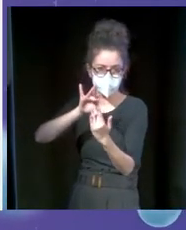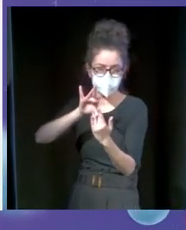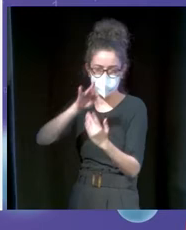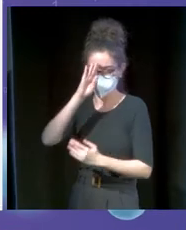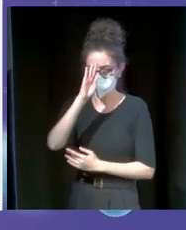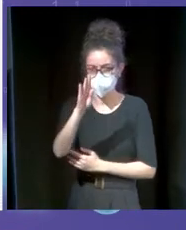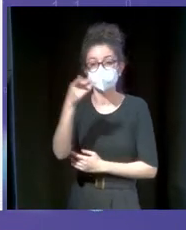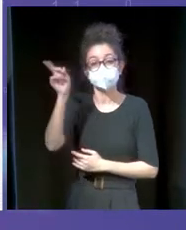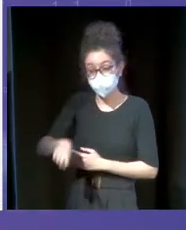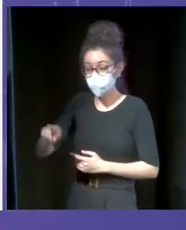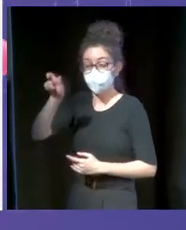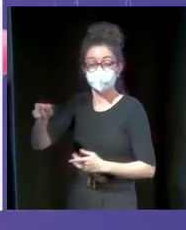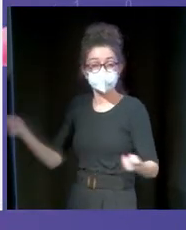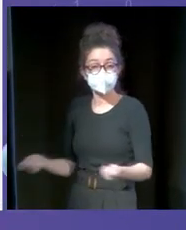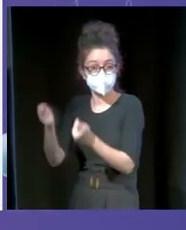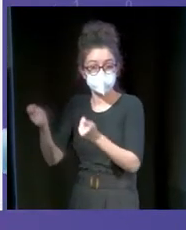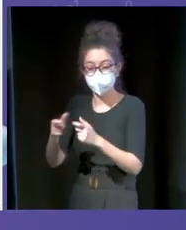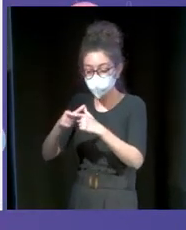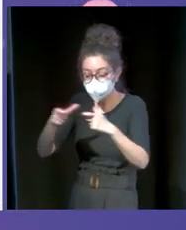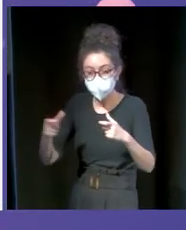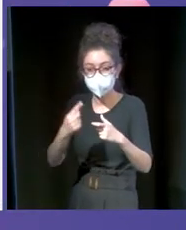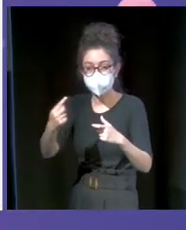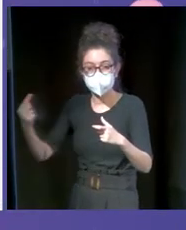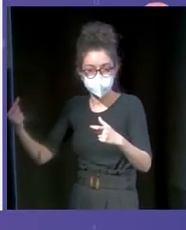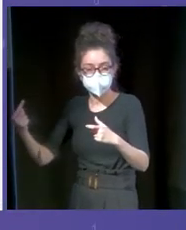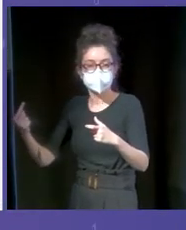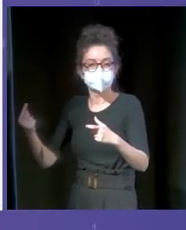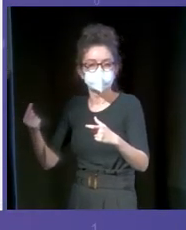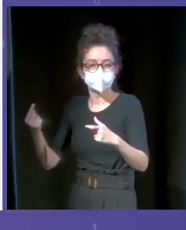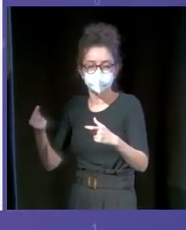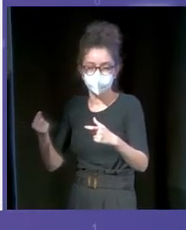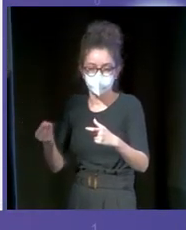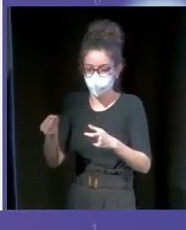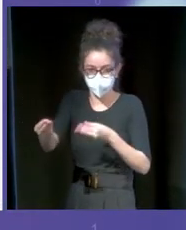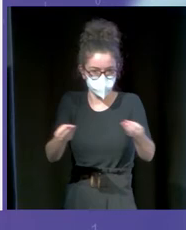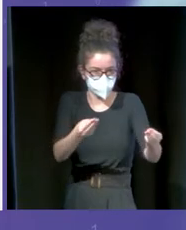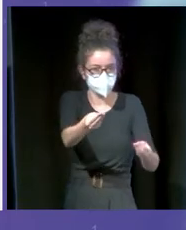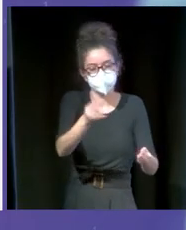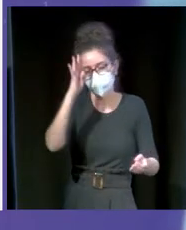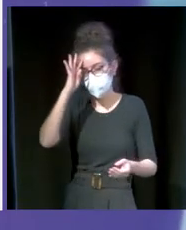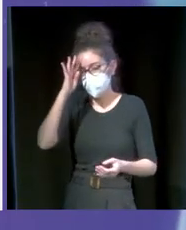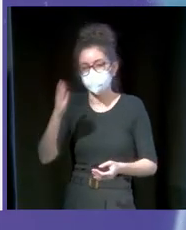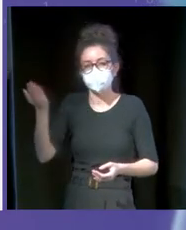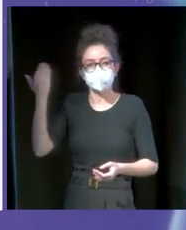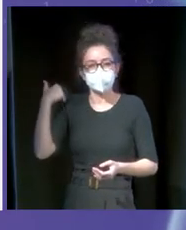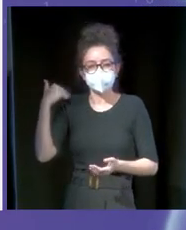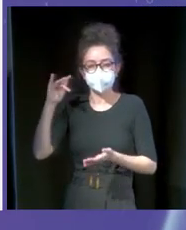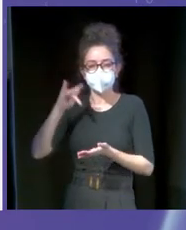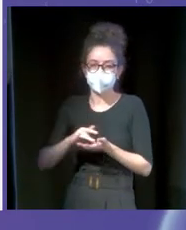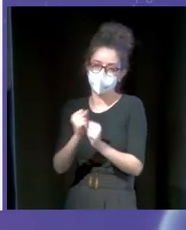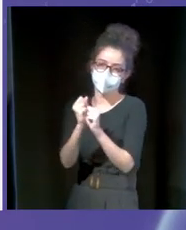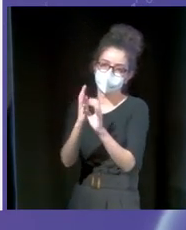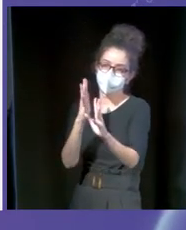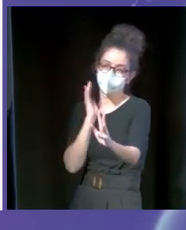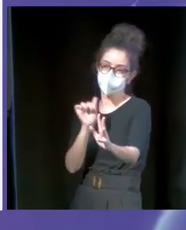ayudamos al promotor a que cada entrada llegue a cada persona. Es decir, que tú no llegues al día del evento y como antiguamente que te tocaba hacer unas colas